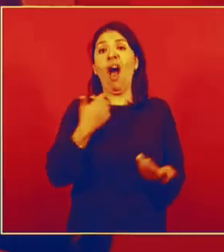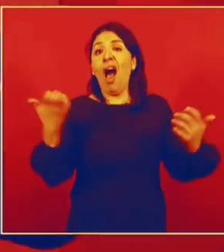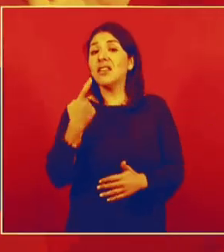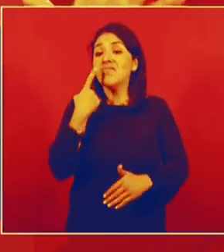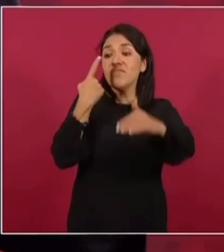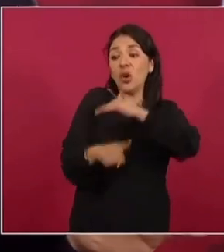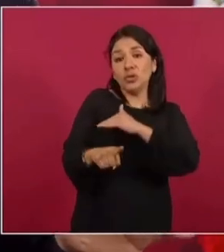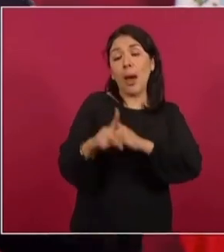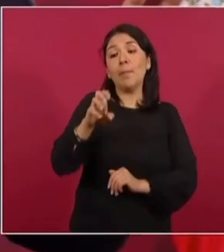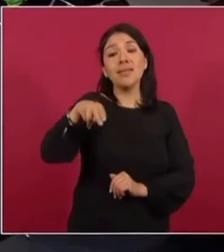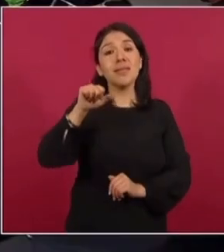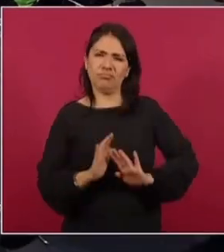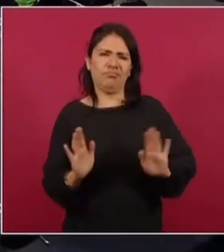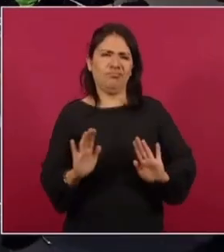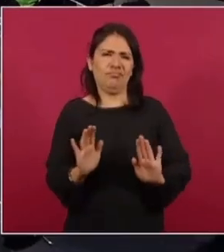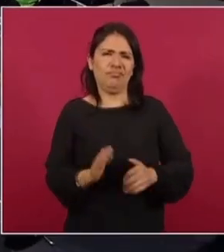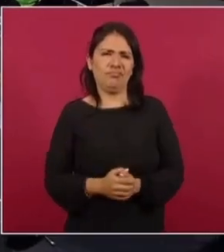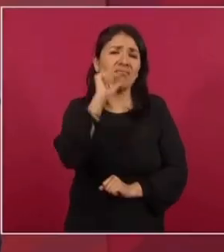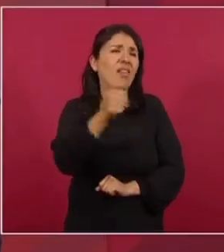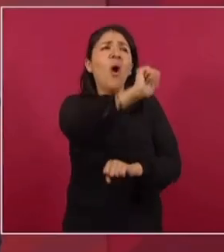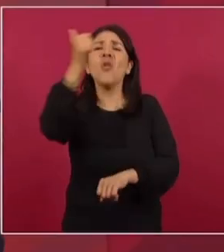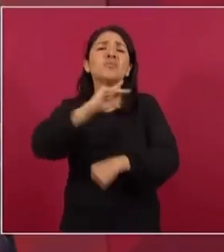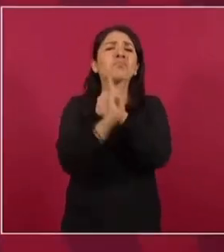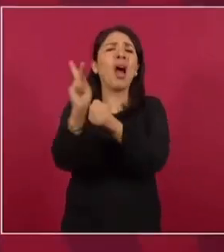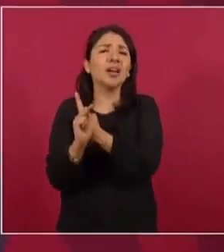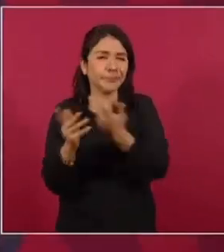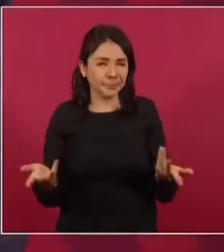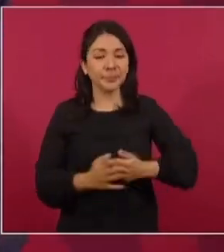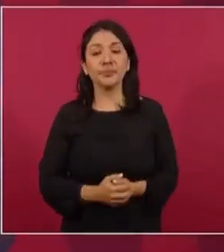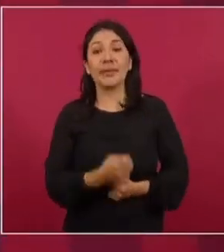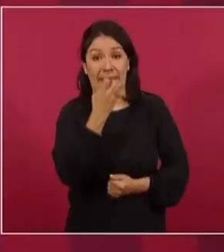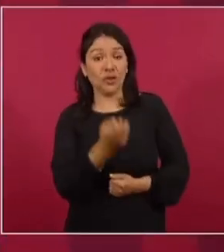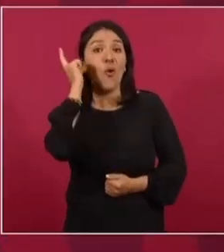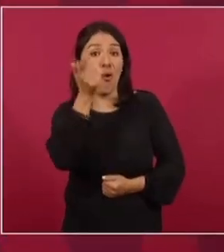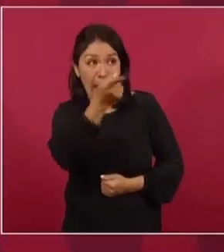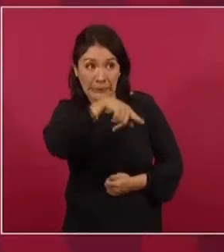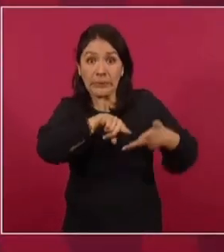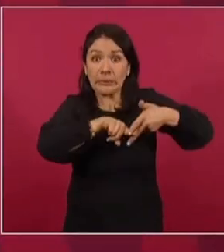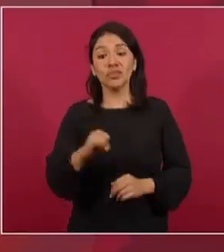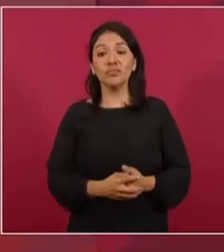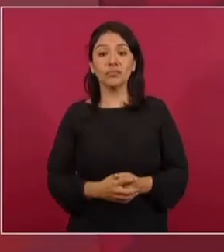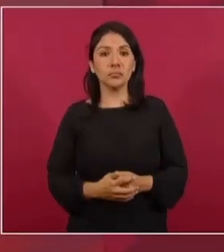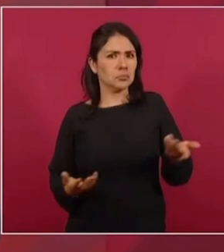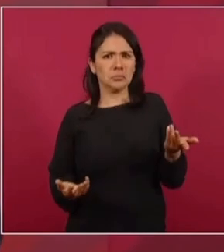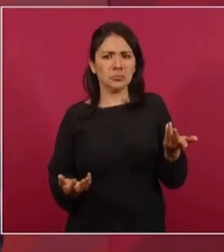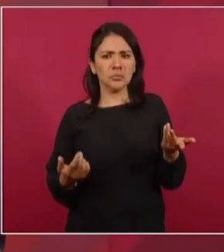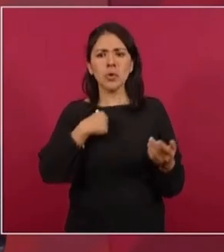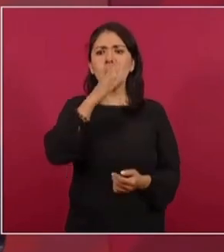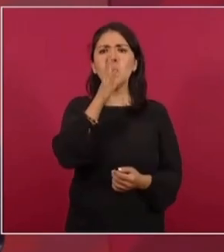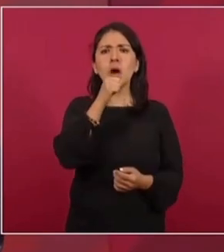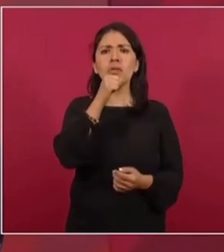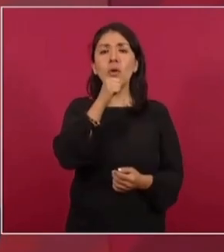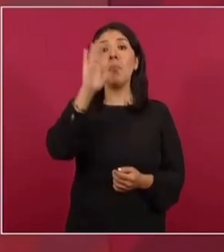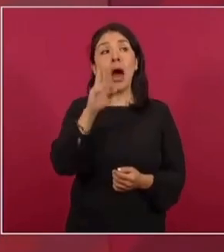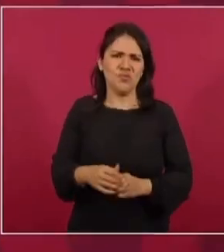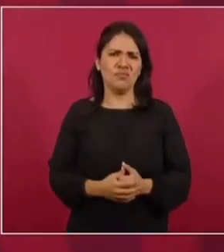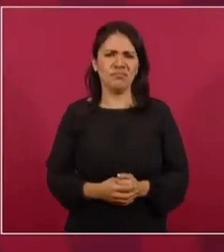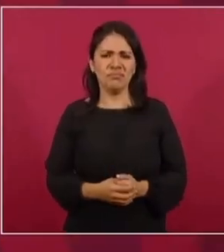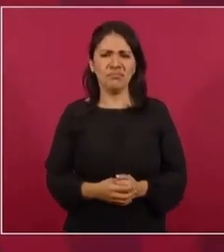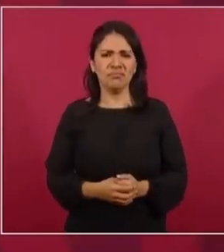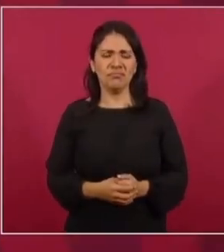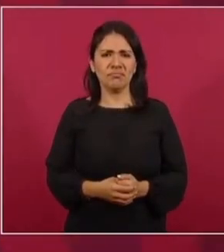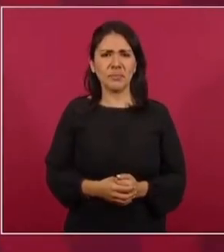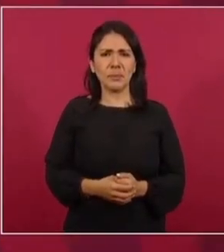denuncias penales correspondientes a estas empresas. Entonces ojalá y ya empiecen a revisar con sus abogados. Yo no puedo hacerme de la vista gorda,